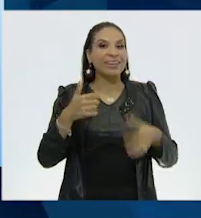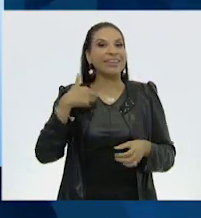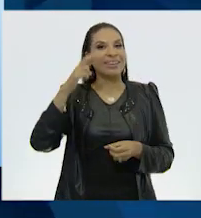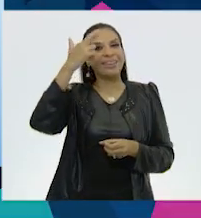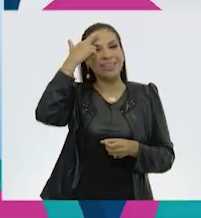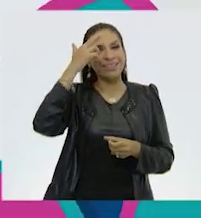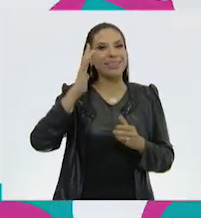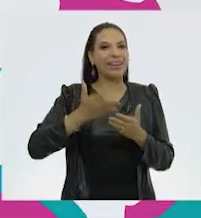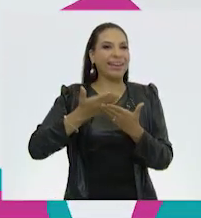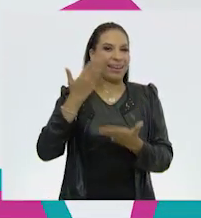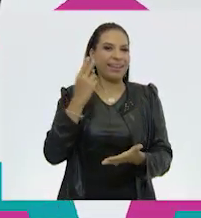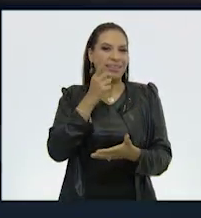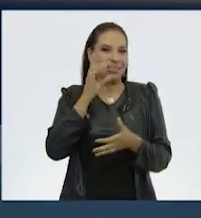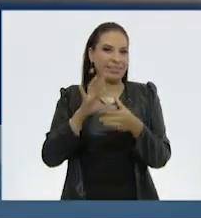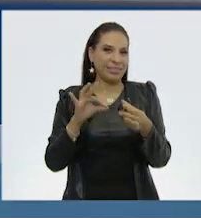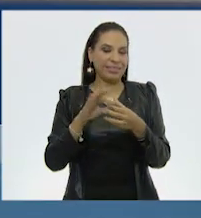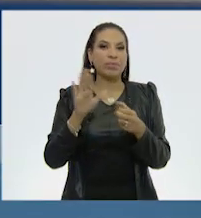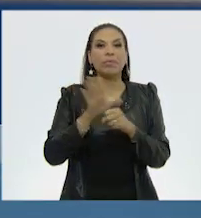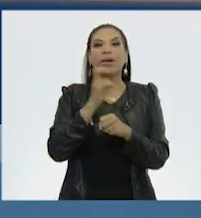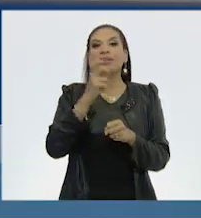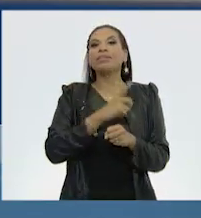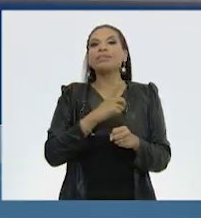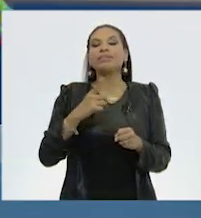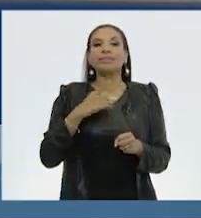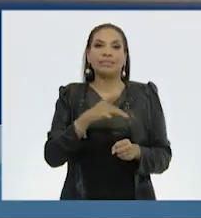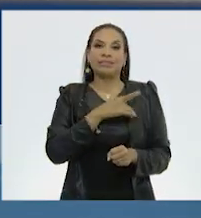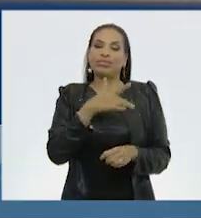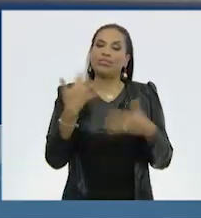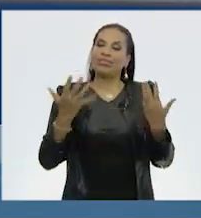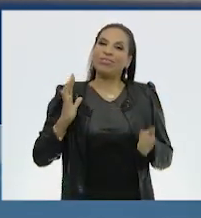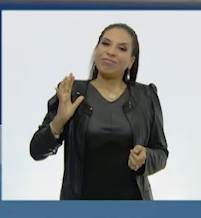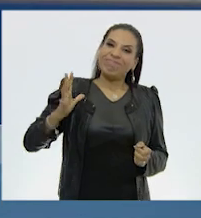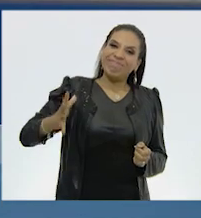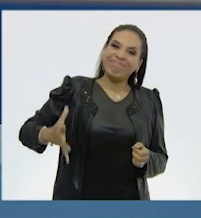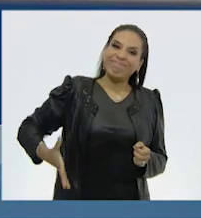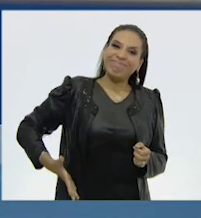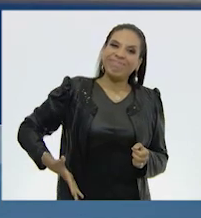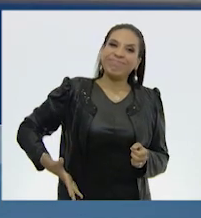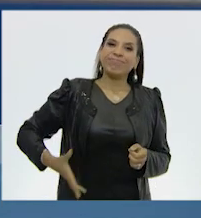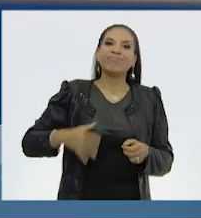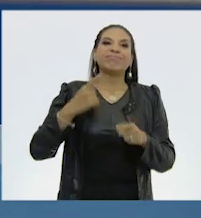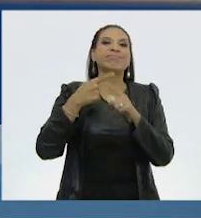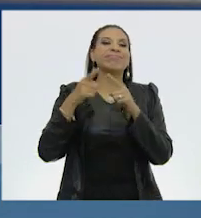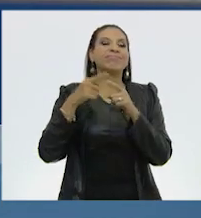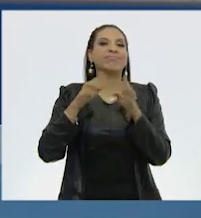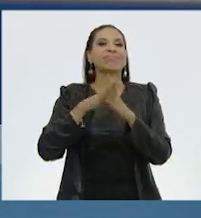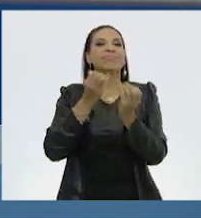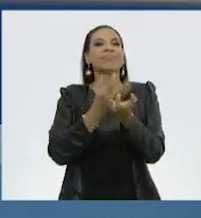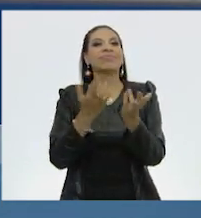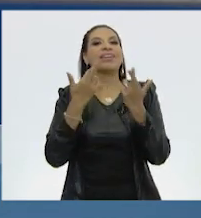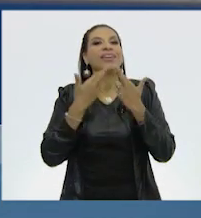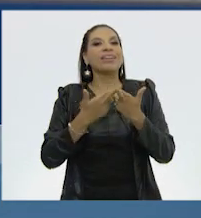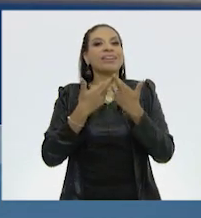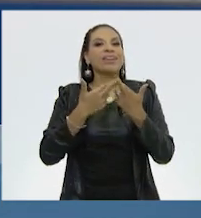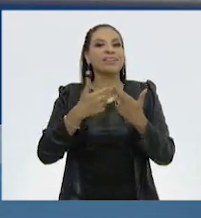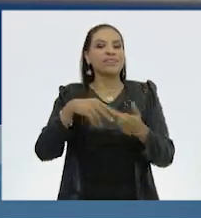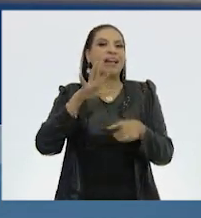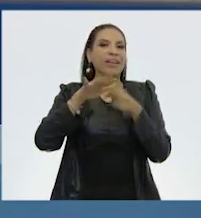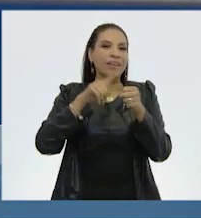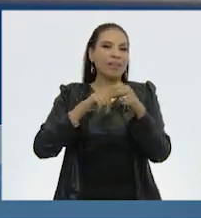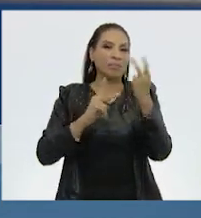recuerdo, profesor! Por eso debemos sentirnos muy orgullosos de la biodiversidad de México.